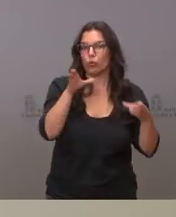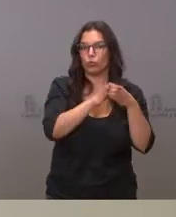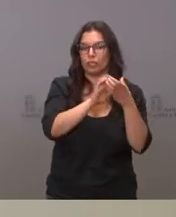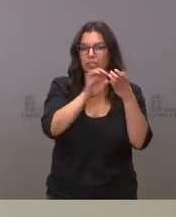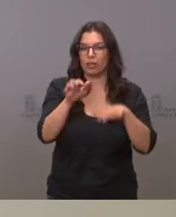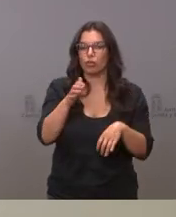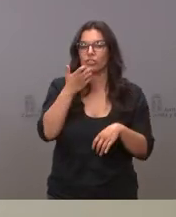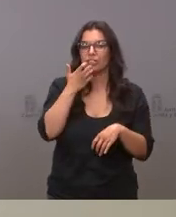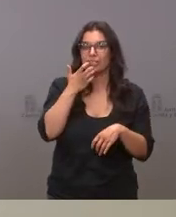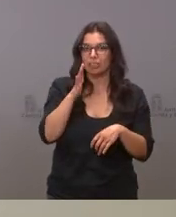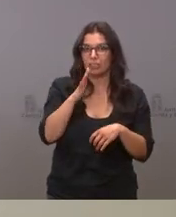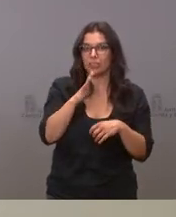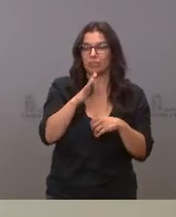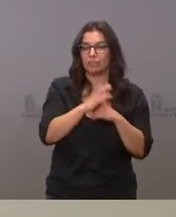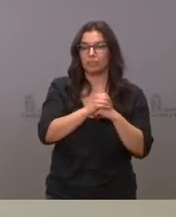haber o no